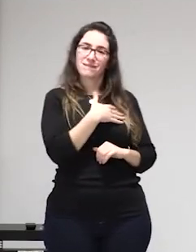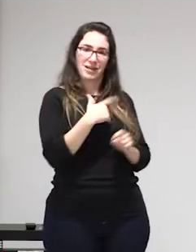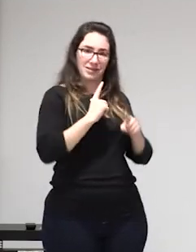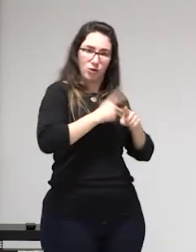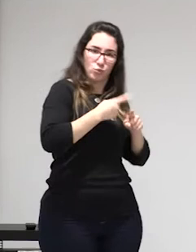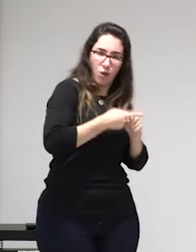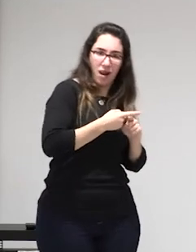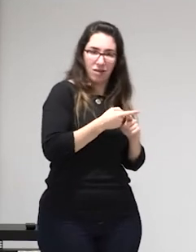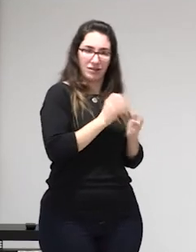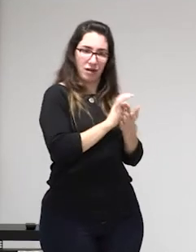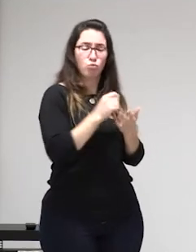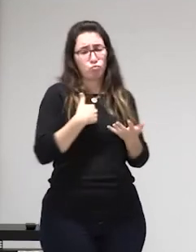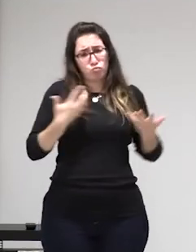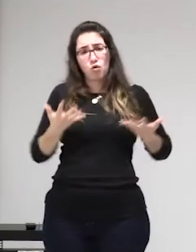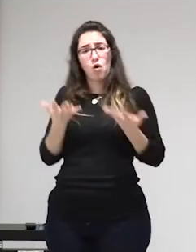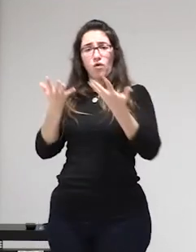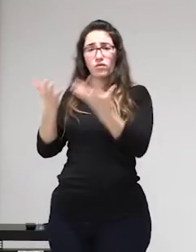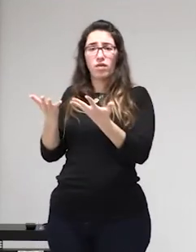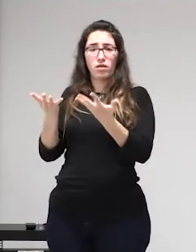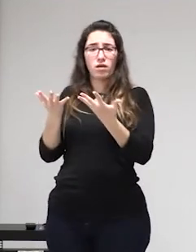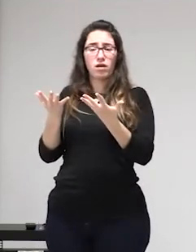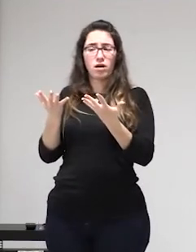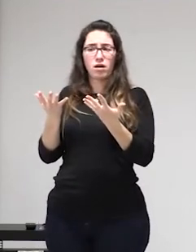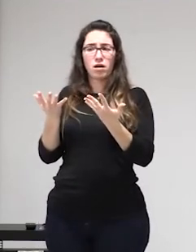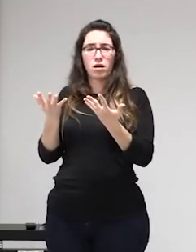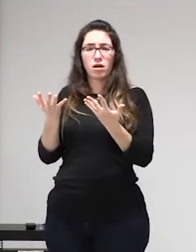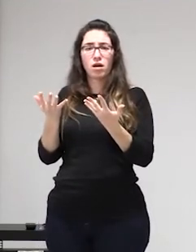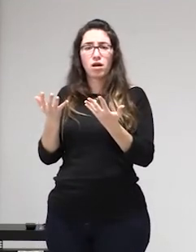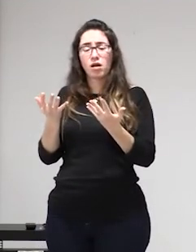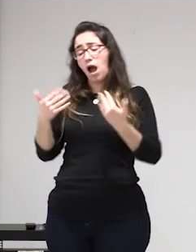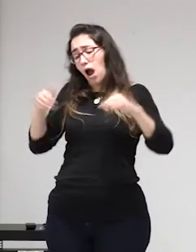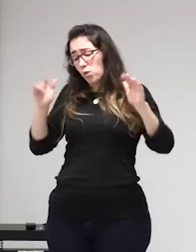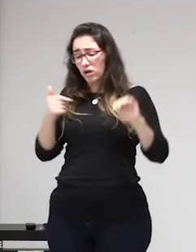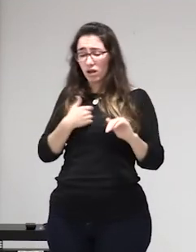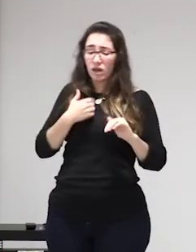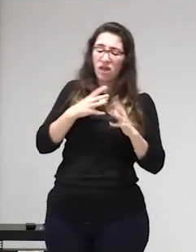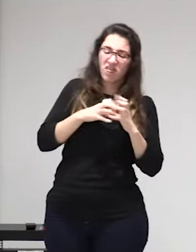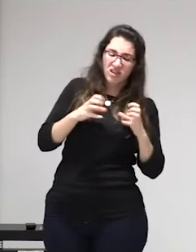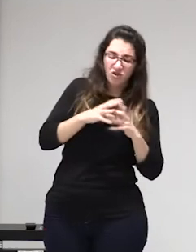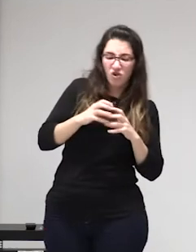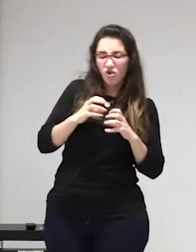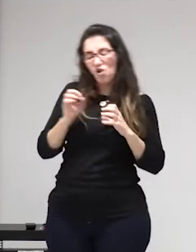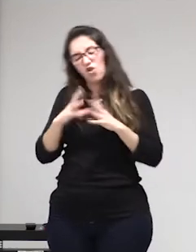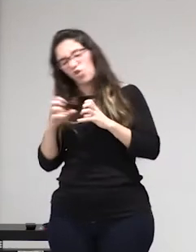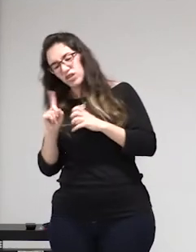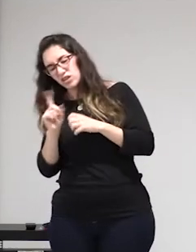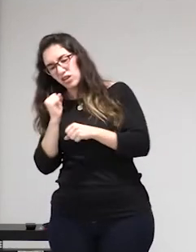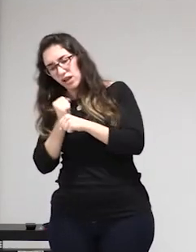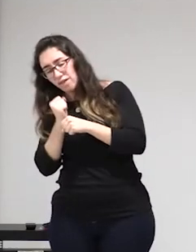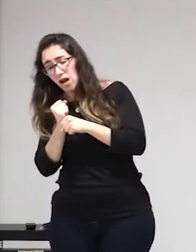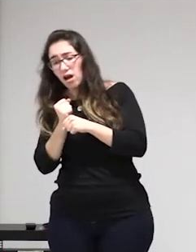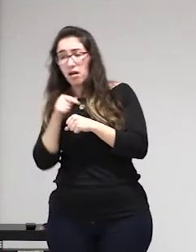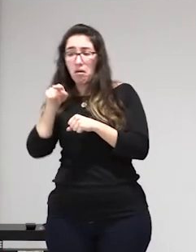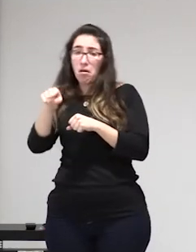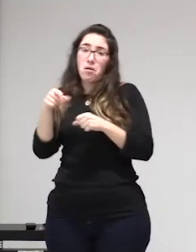cuando dicen la prostitución fomenta la cultura del abuso lo que estamos diciendo es los